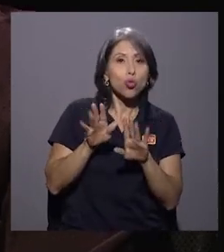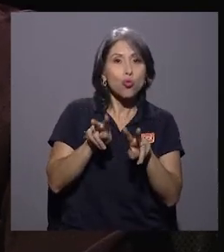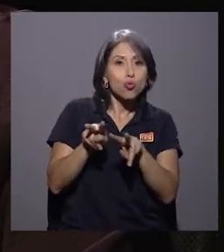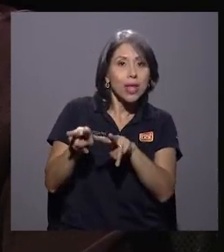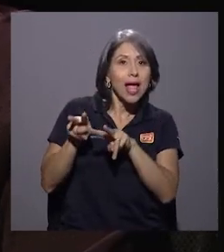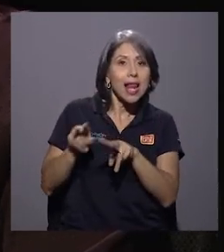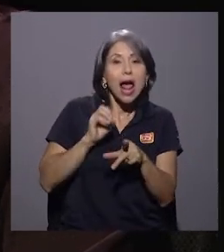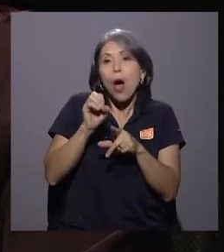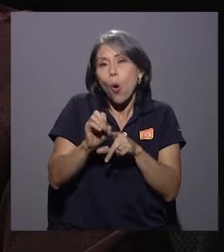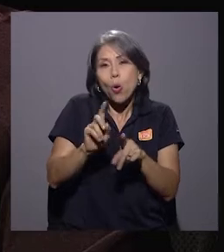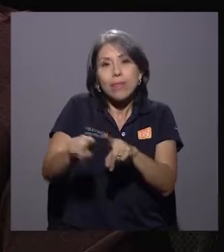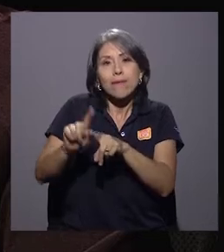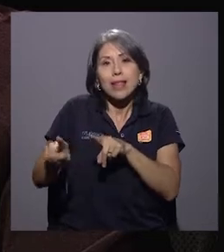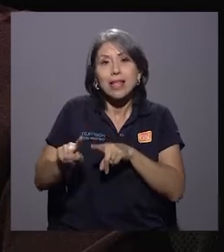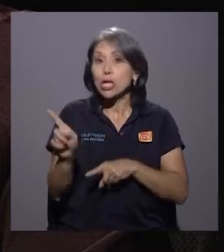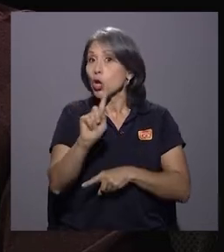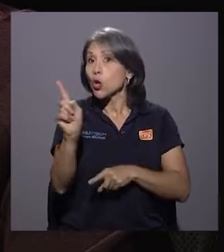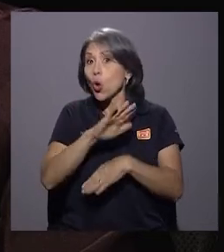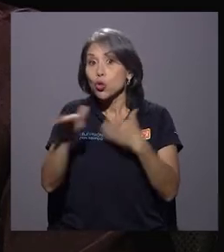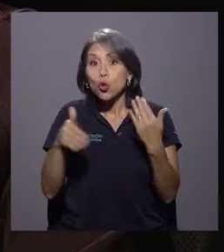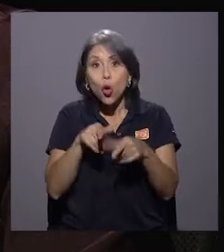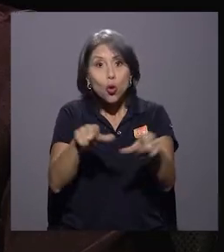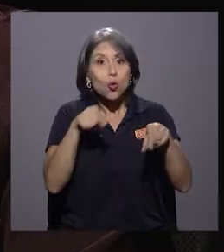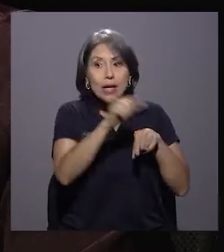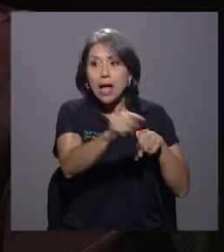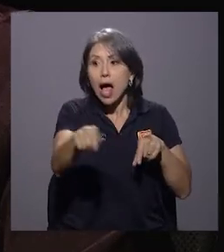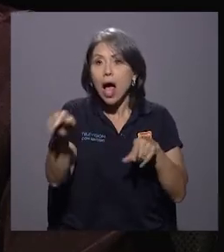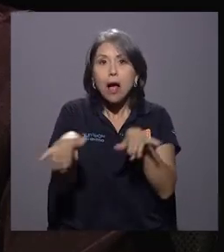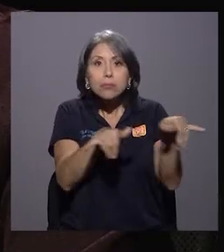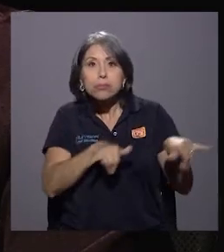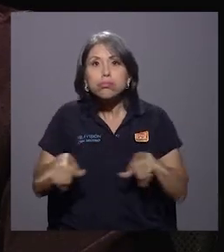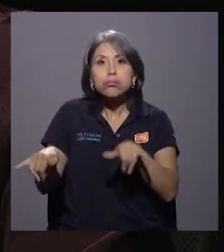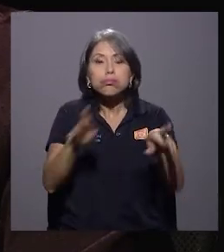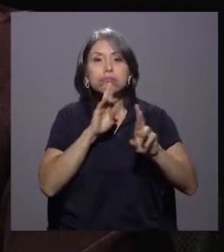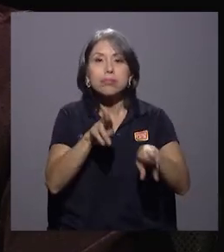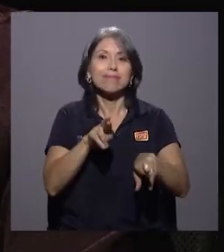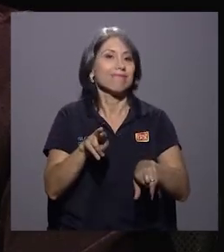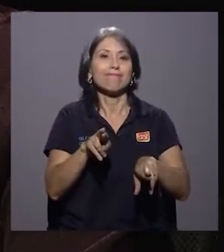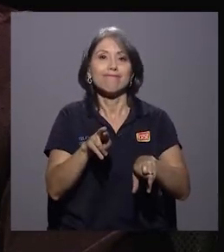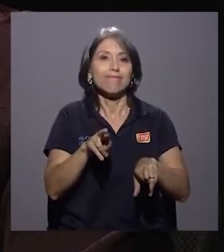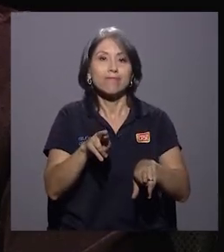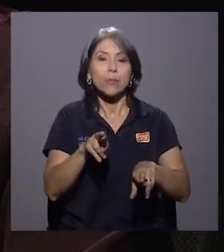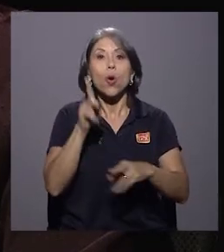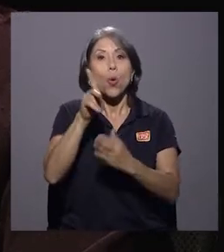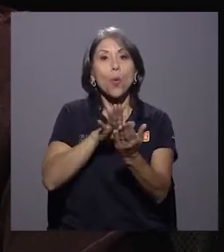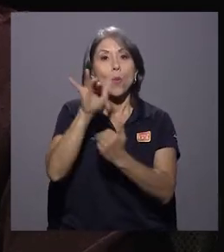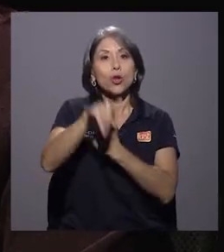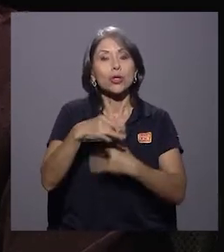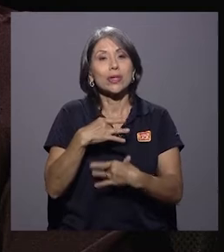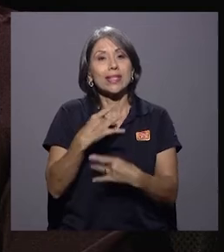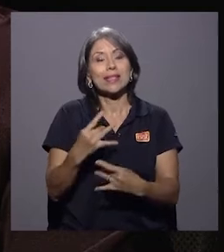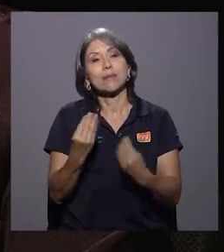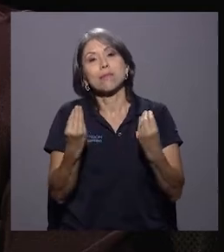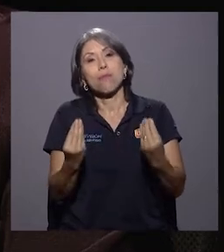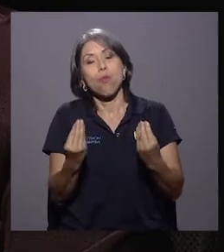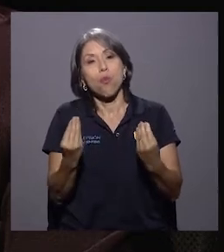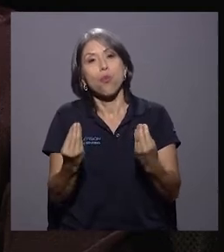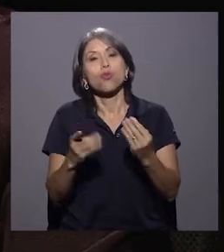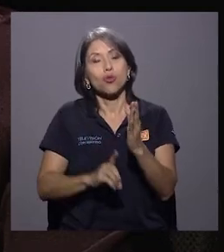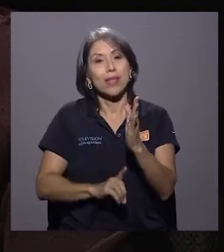No en todos los lugares se responde de la misma manera. Por eso, uno de los proyectos que me interesa mucho desarrollar